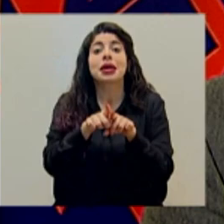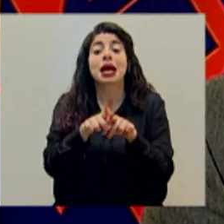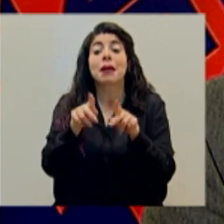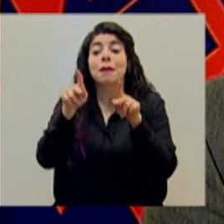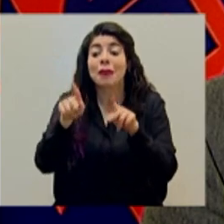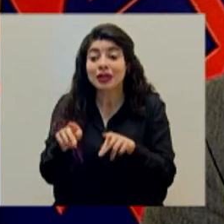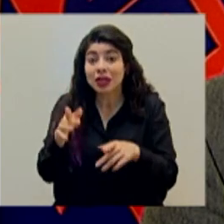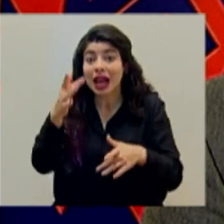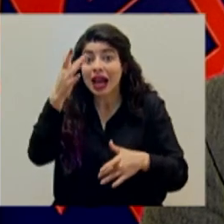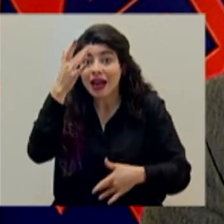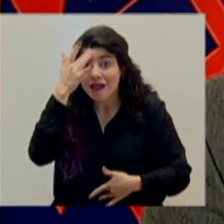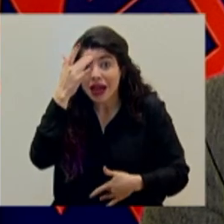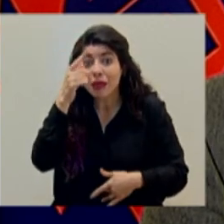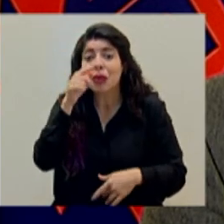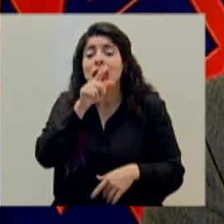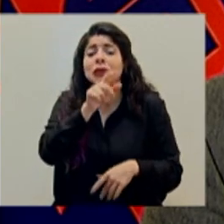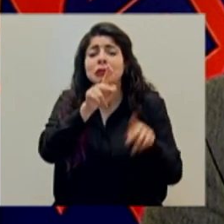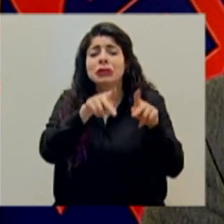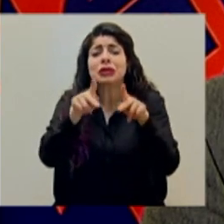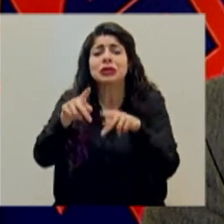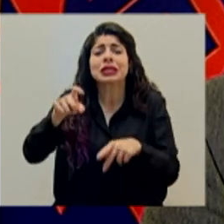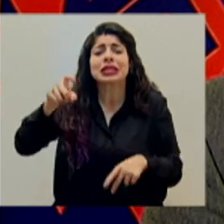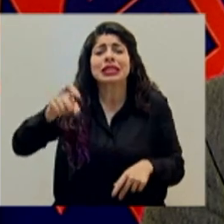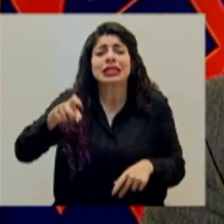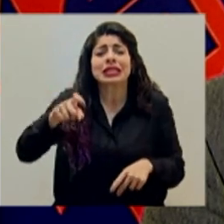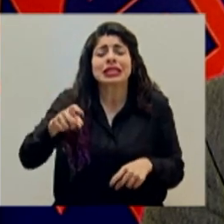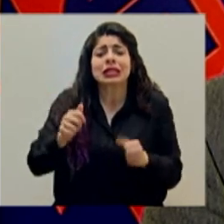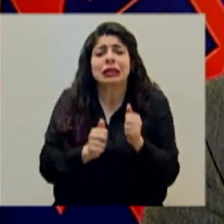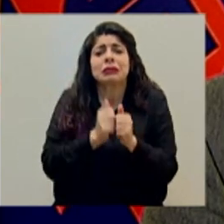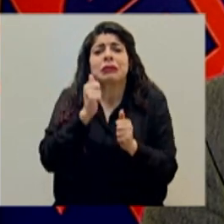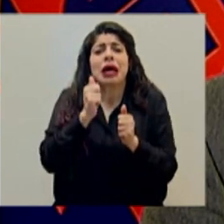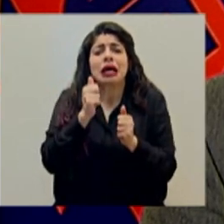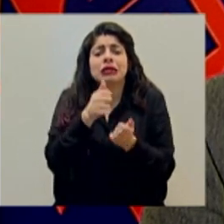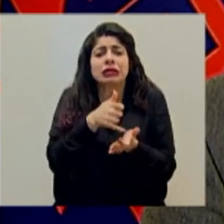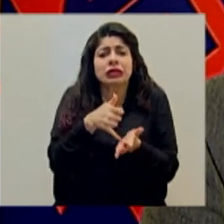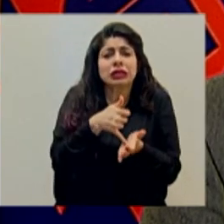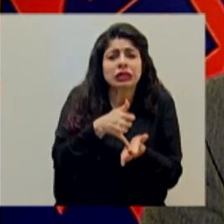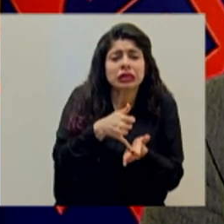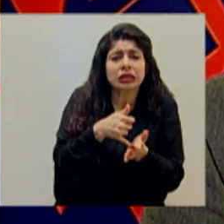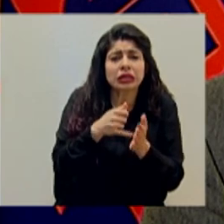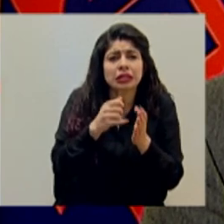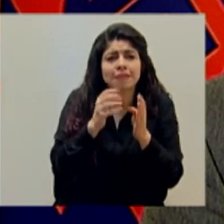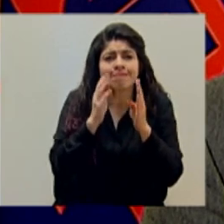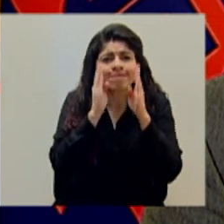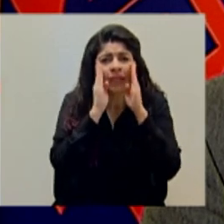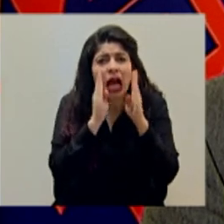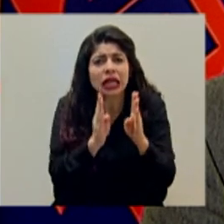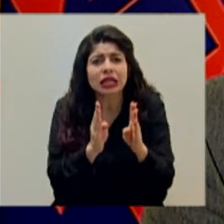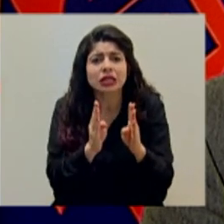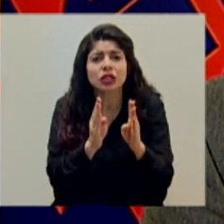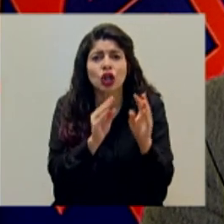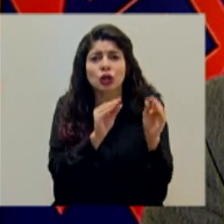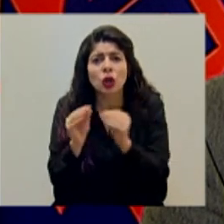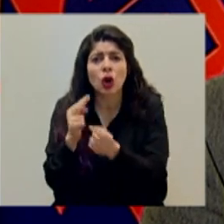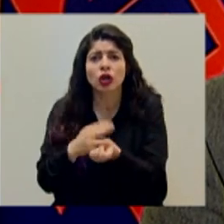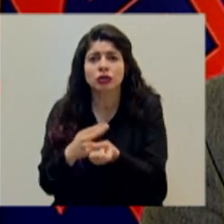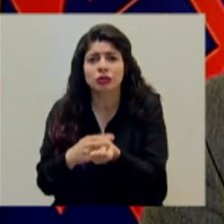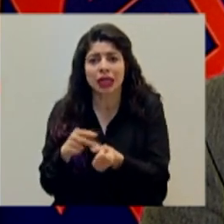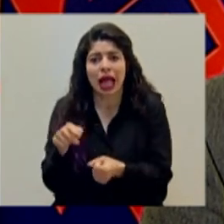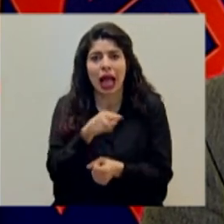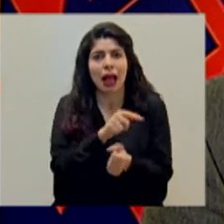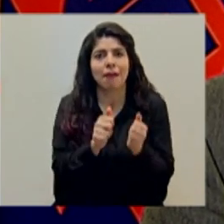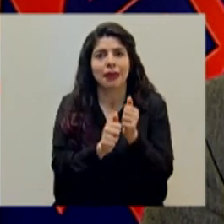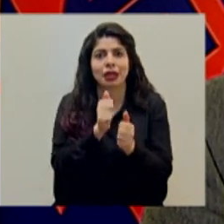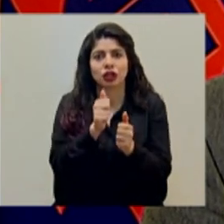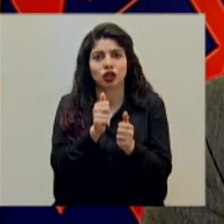requiriendo mayor atención a nivel hospitalario y que